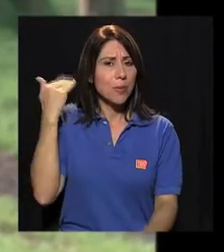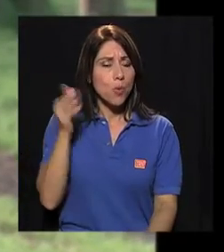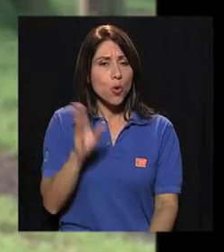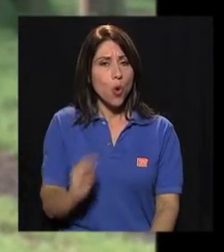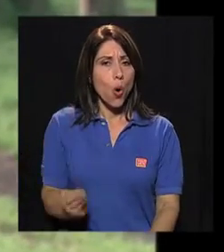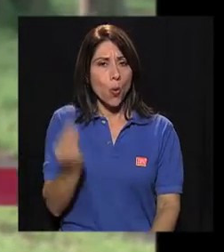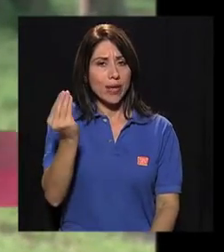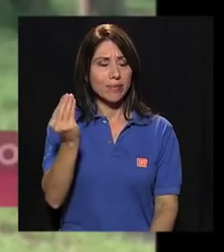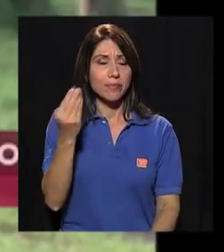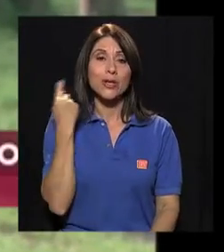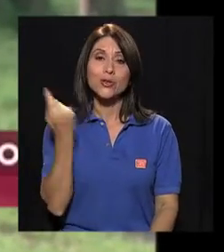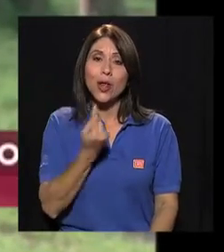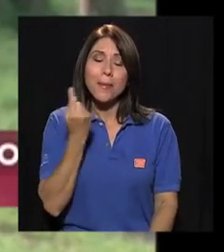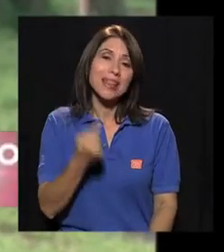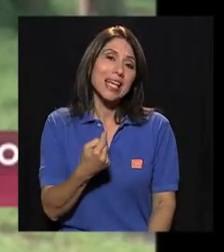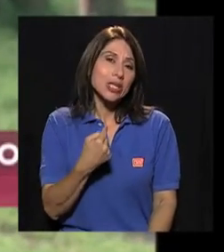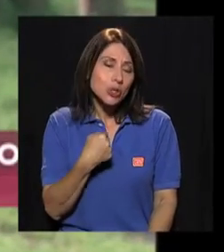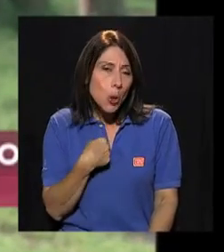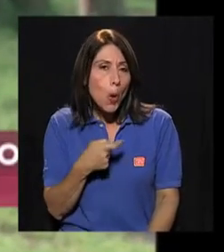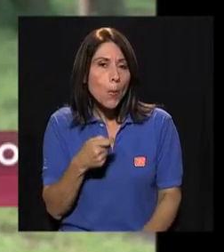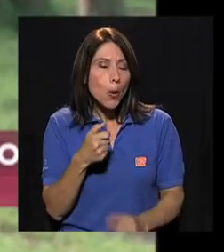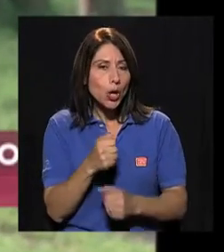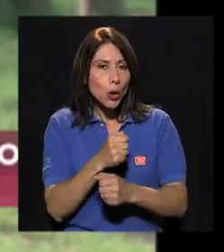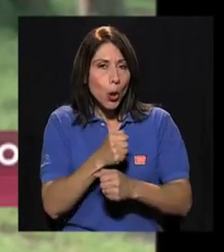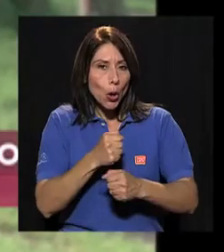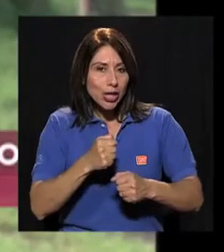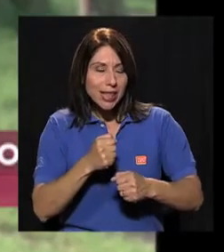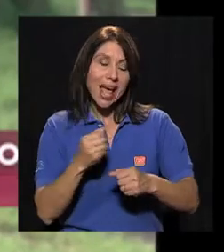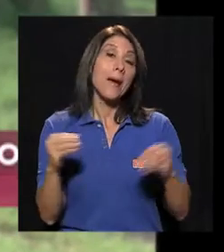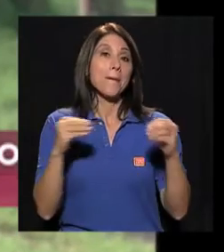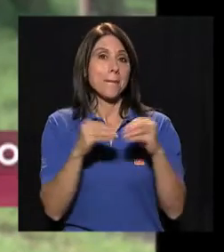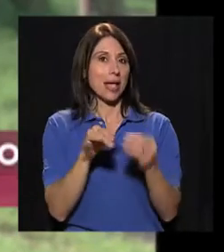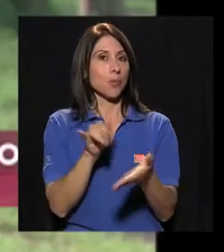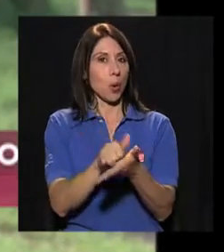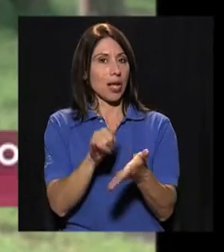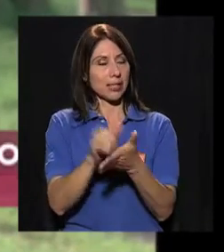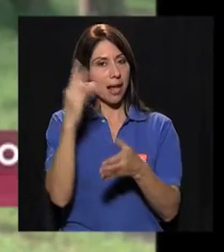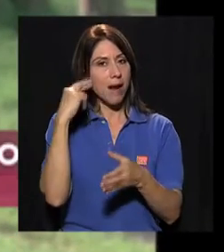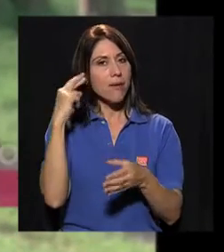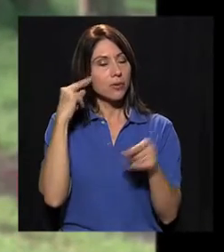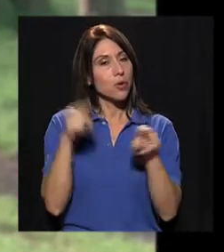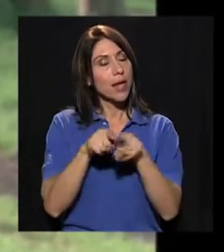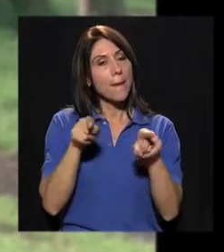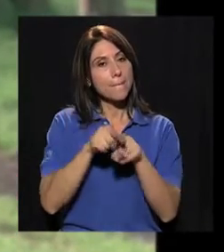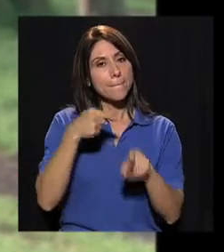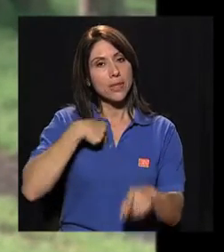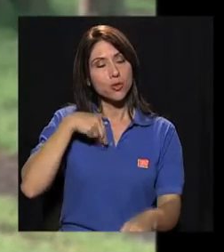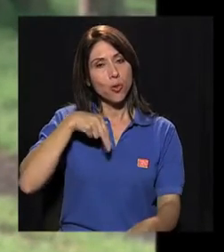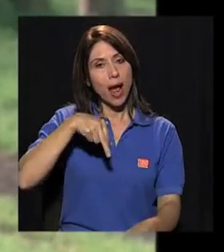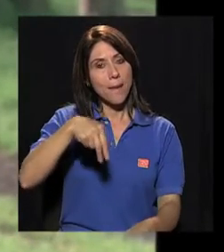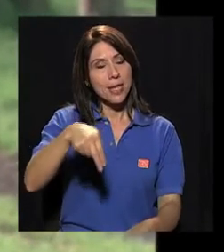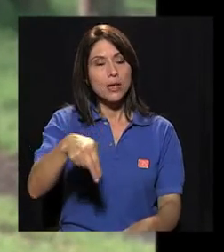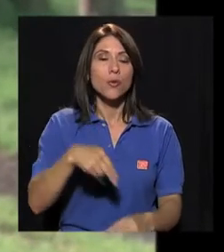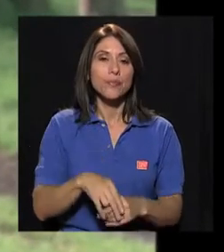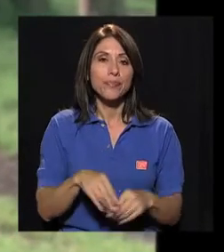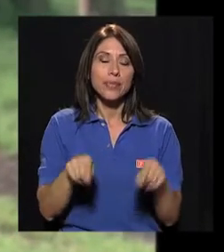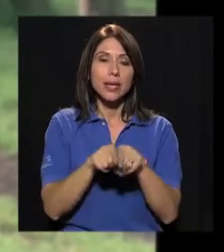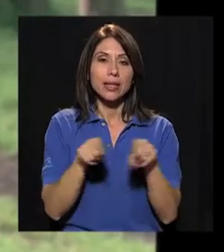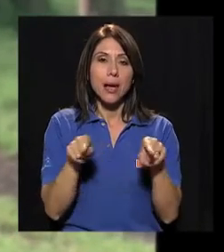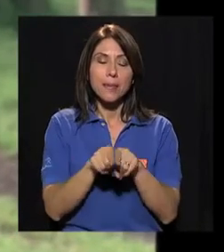desde muy joven, solo que tiendo a ser un poquito gordita, más por eso también camino, ¿verdad?